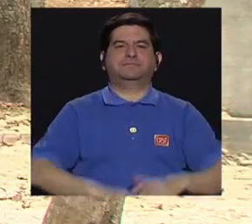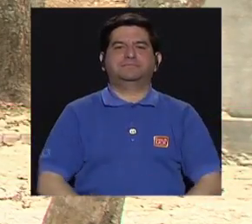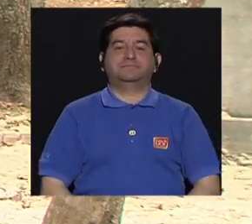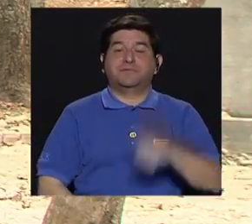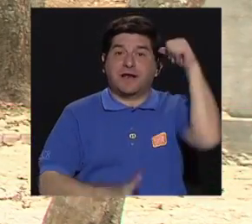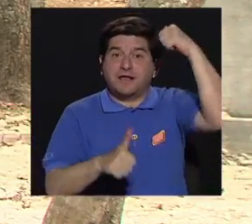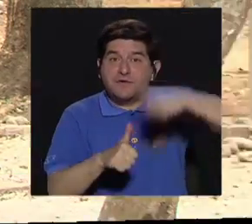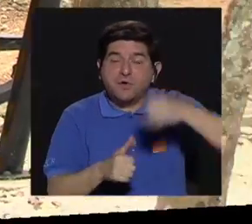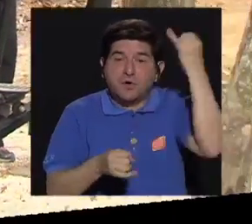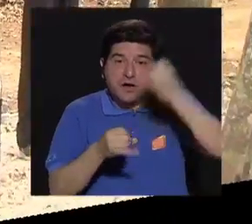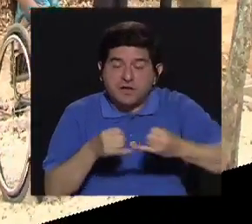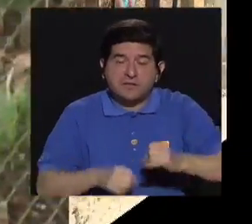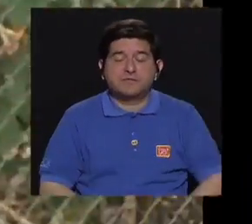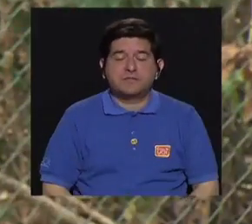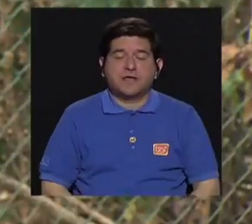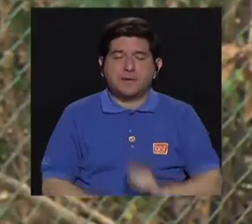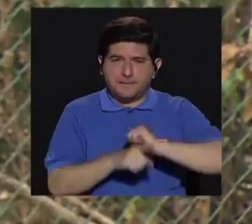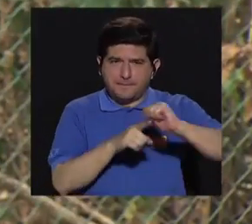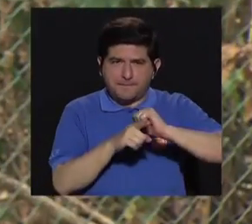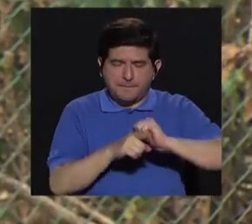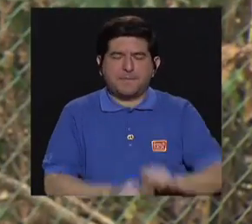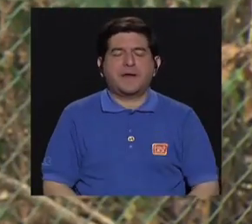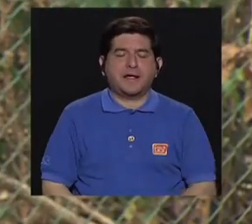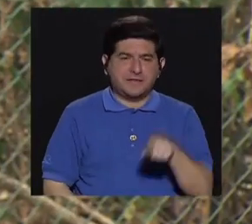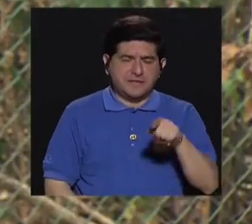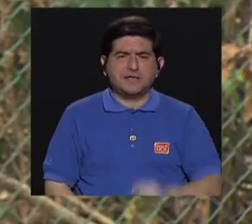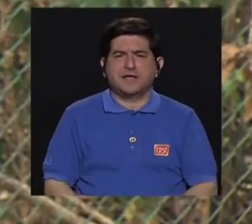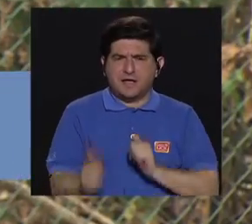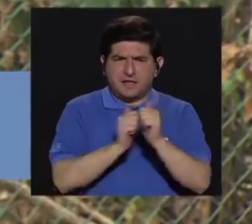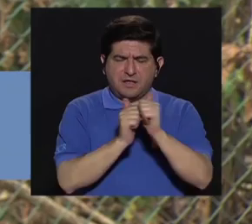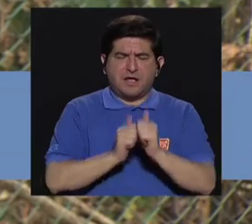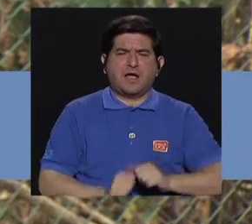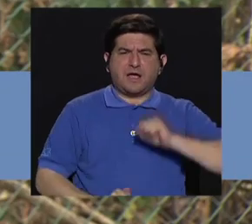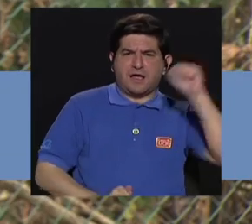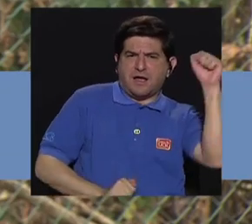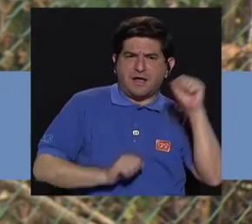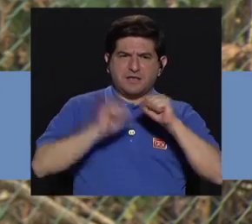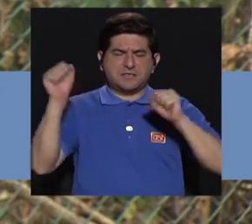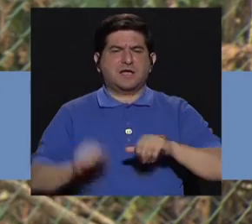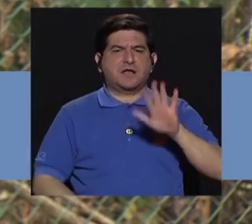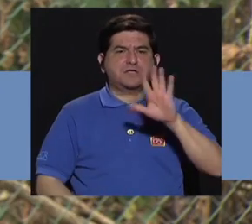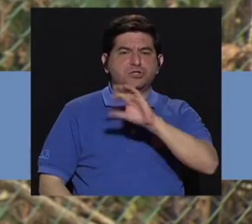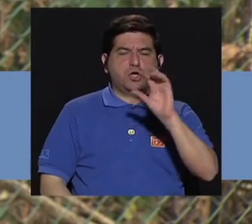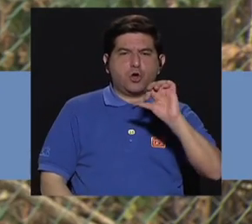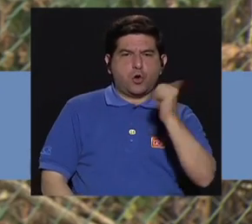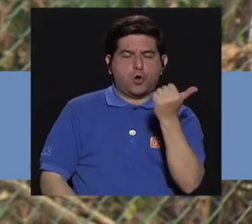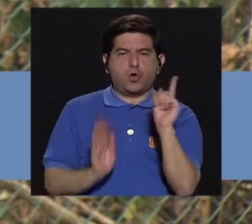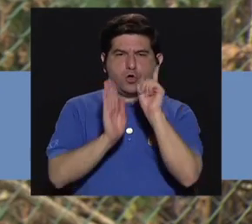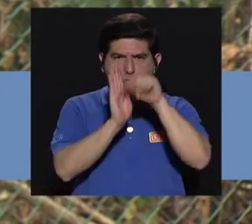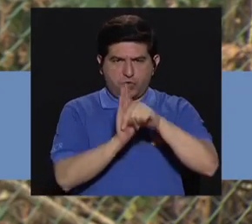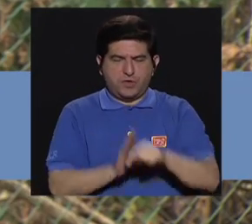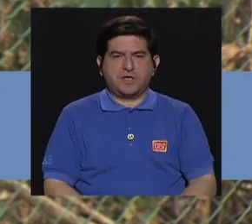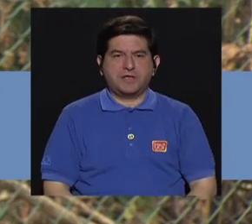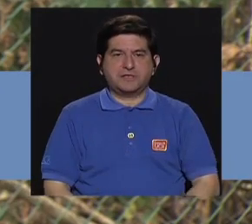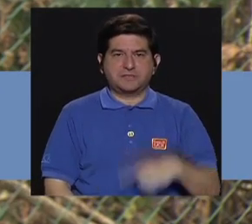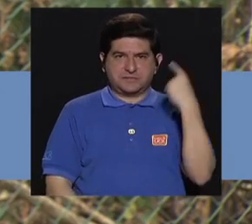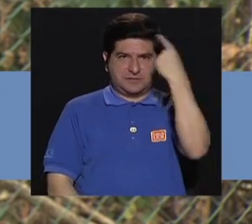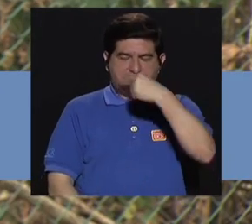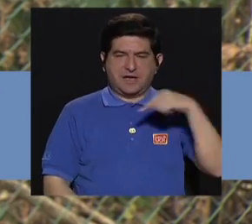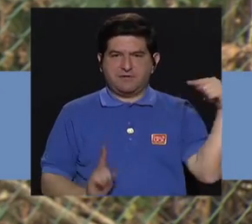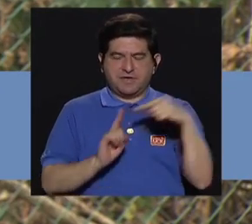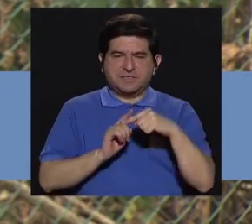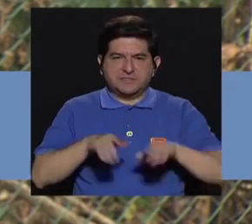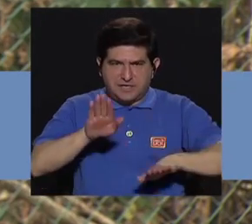salimos de la máquina. Recuerden que al terminar su rutina de ejercicios es importante estirar. El estiramiento puede ser de unos 5 o 10 minutos